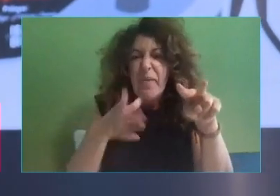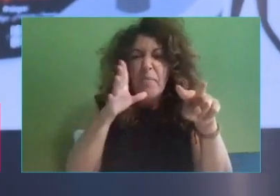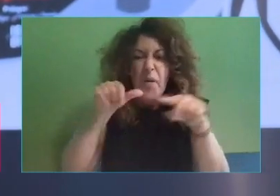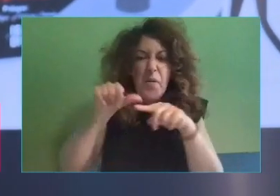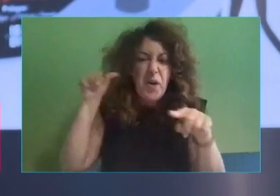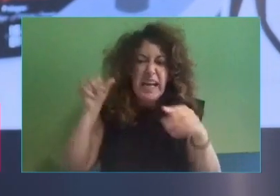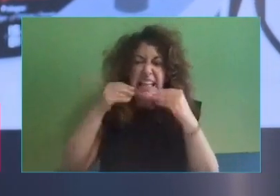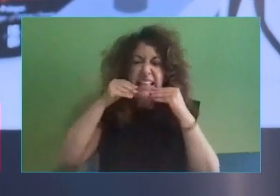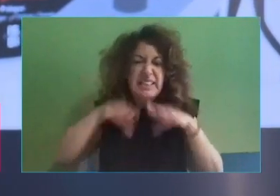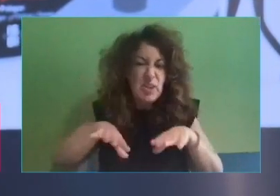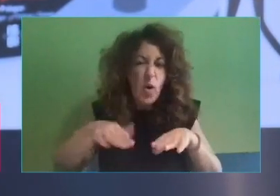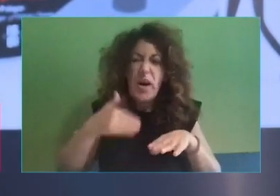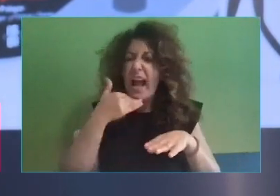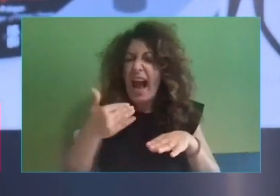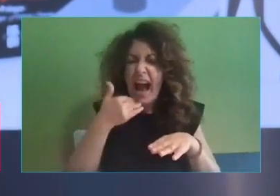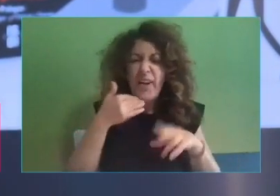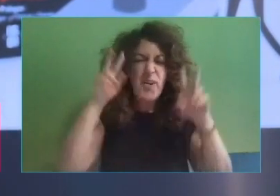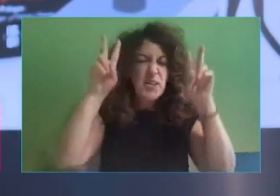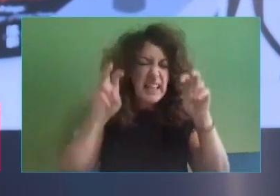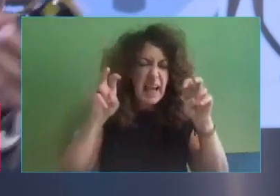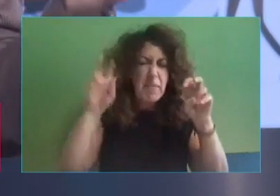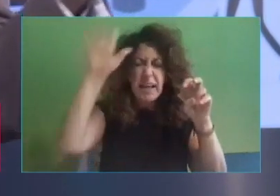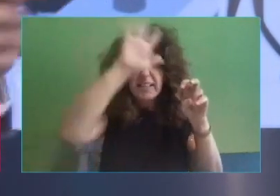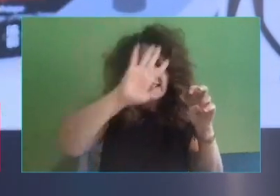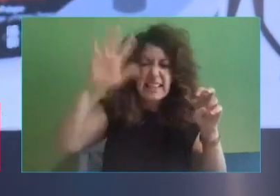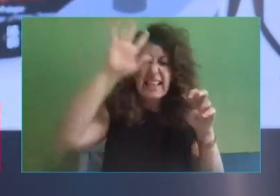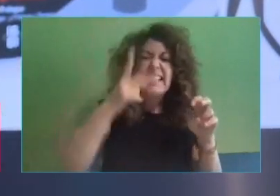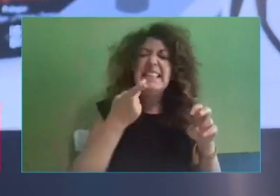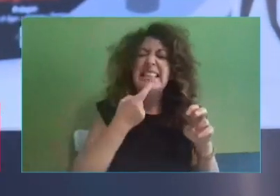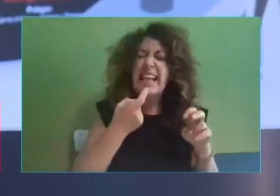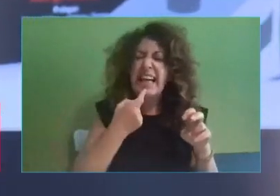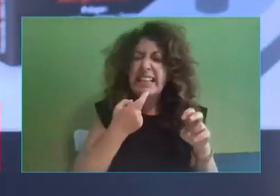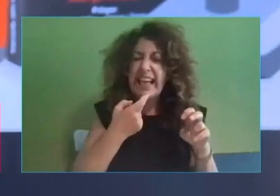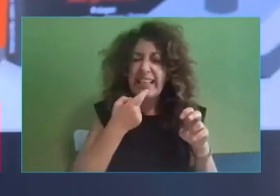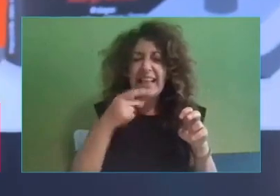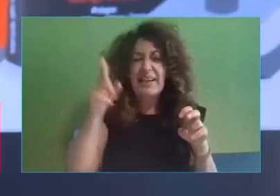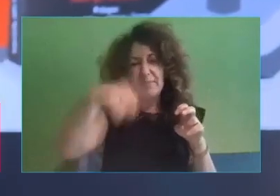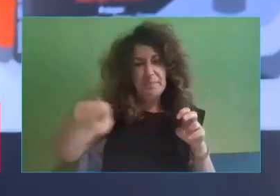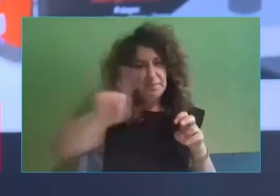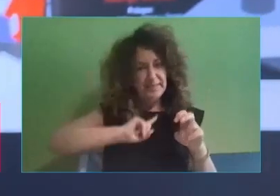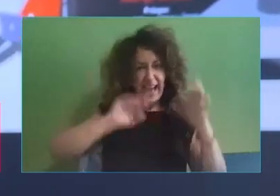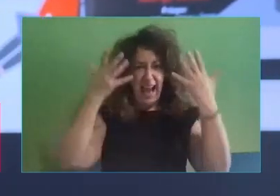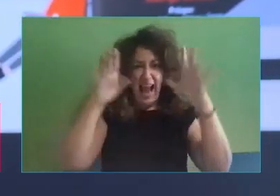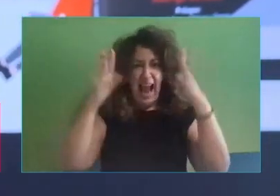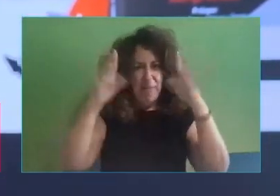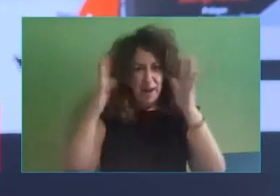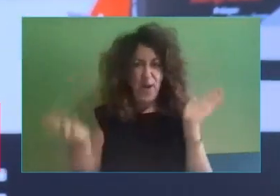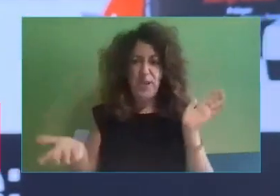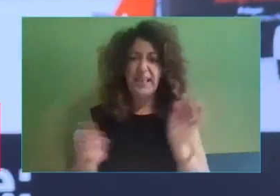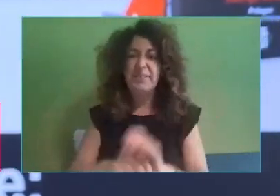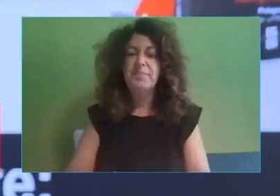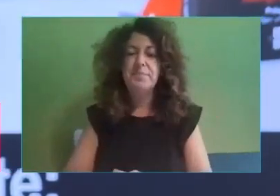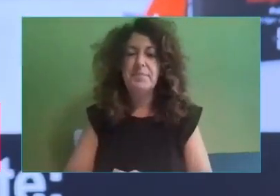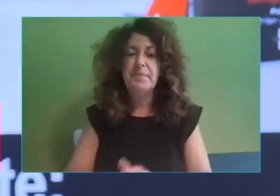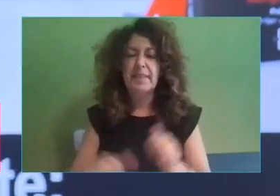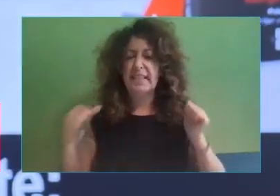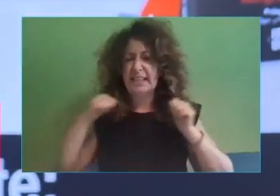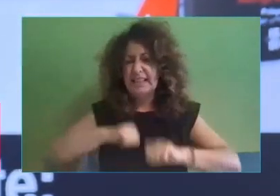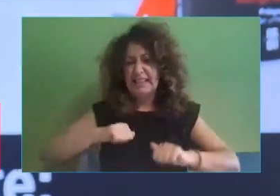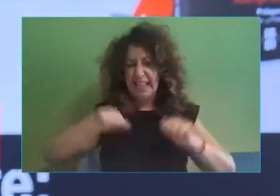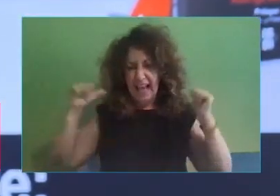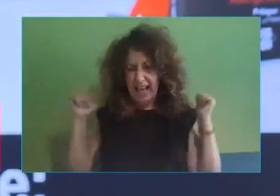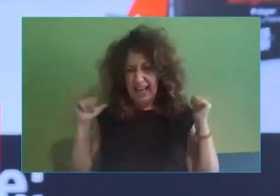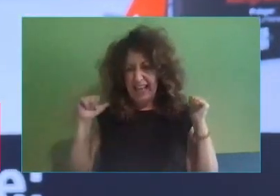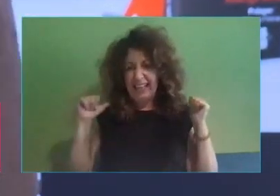alrededor de Santander y demás. Podéis aplaudir, Calviños, porque os habéis visto. Gracias. Bueno, dicho esto, me voy a quitar un poco la chaqueta que así me